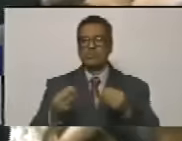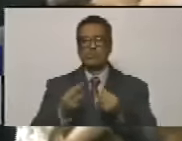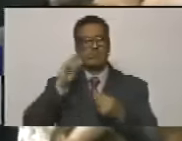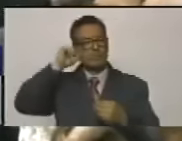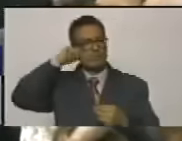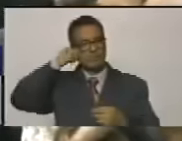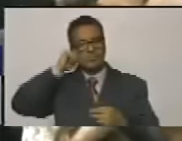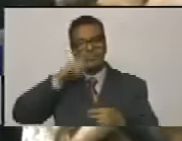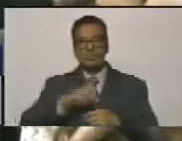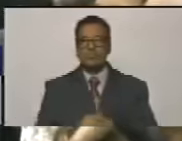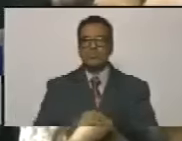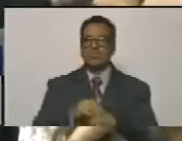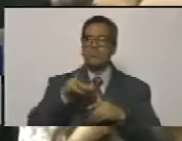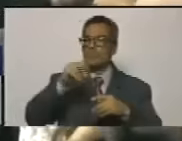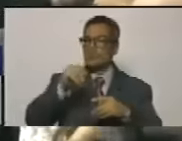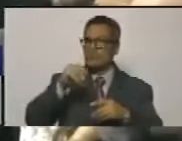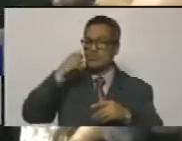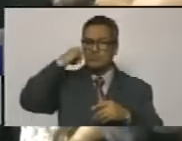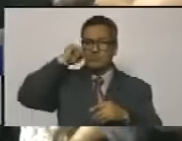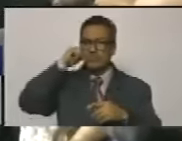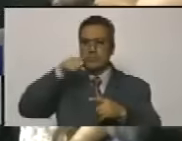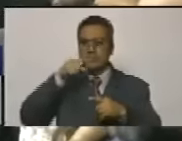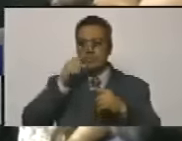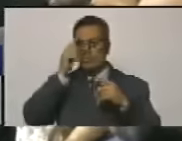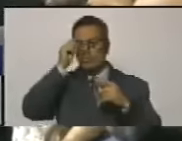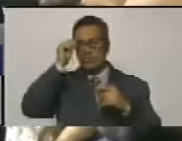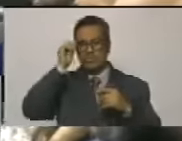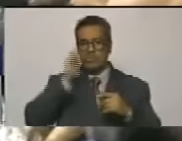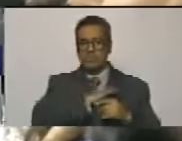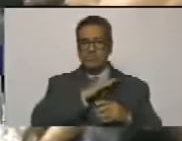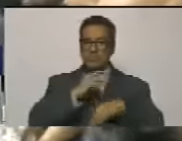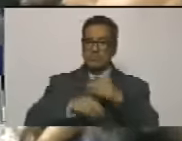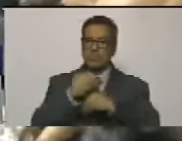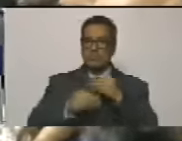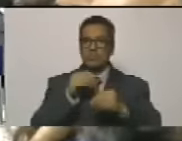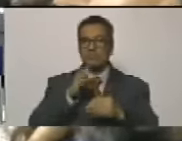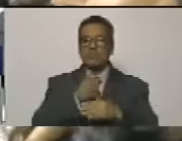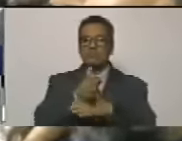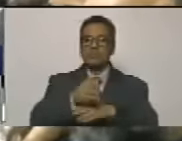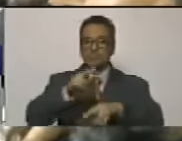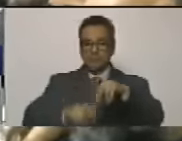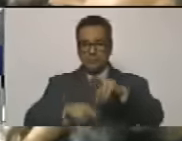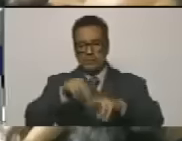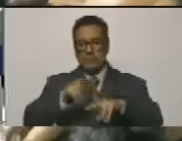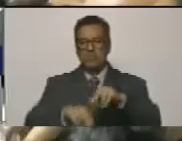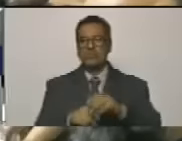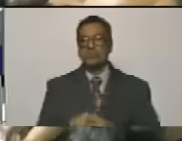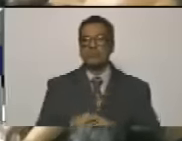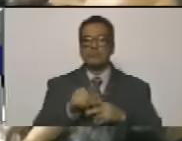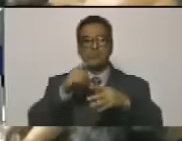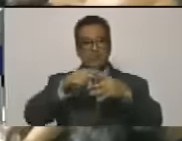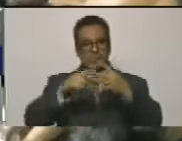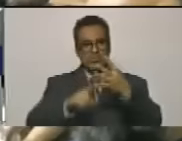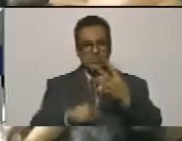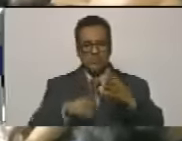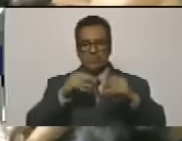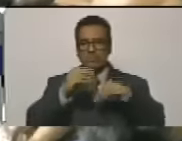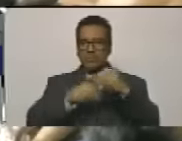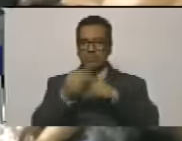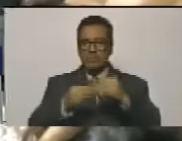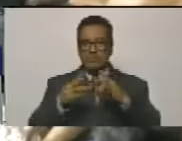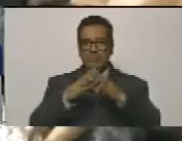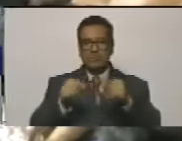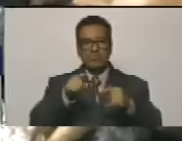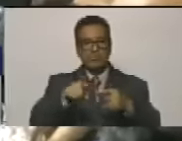recuerdo no para recordar lo que yo hice sino para ir haciendo. Que las cosas que hagas lleven